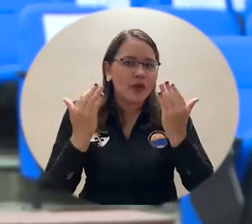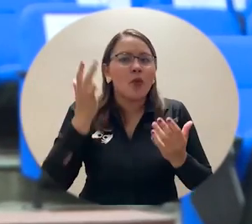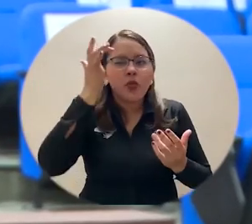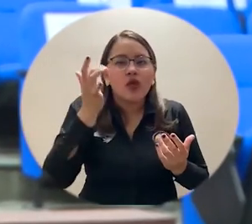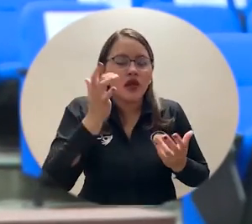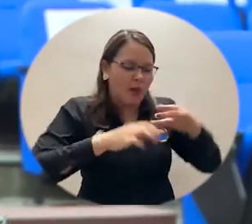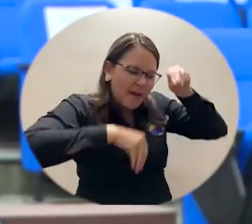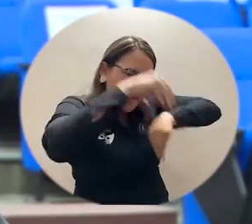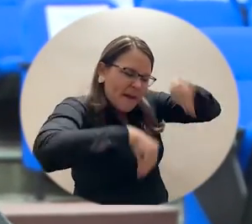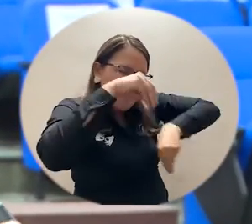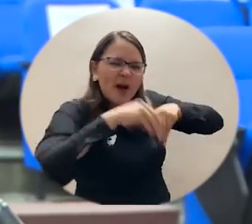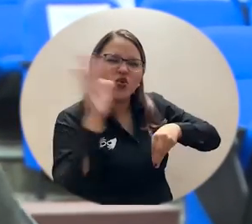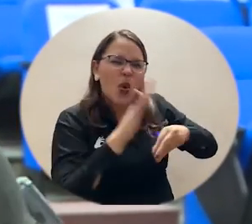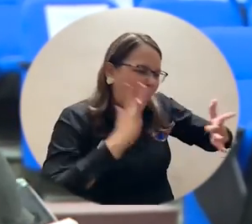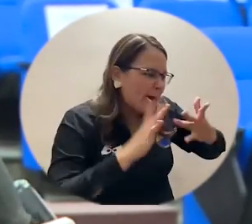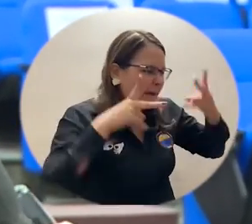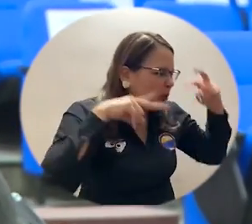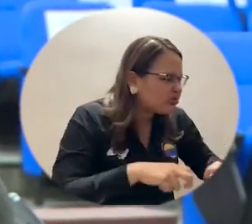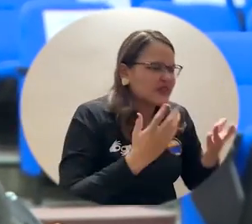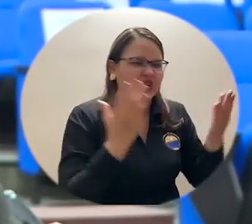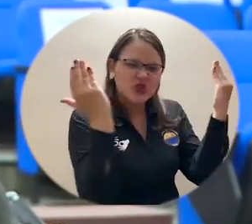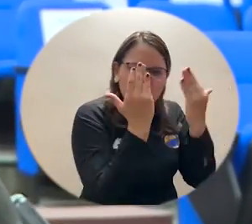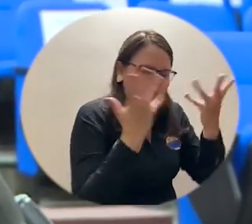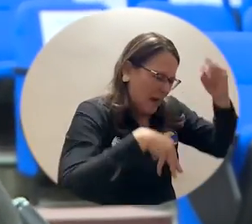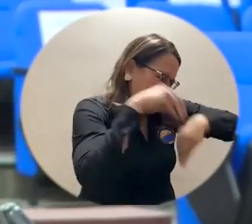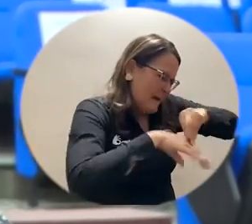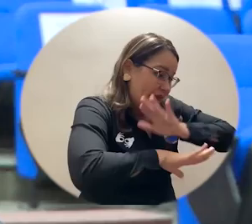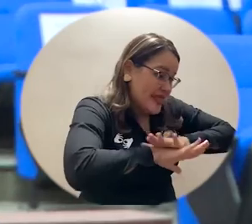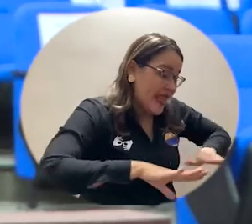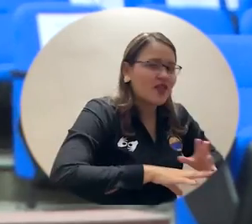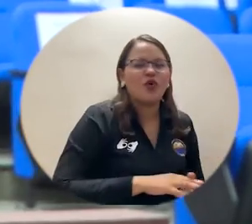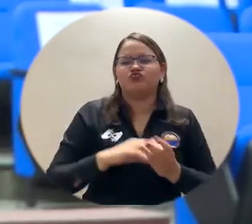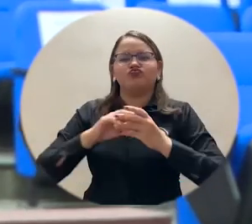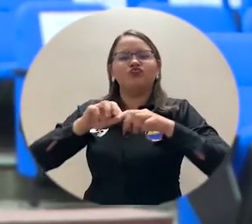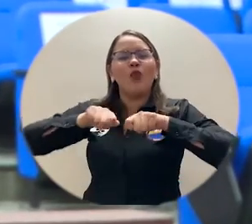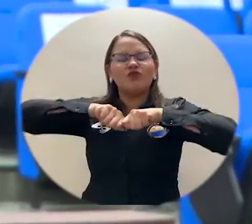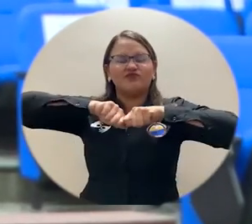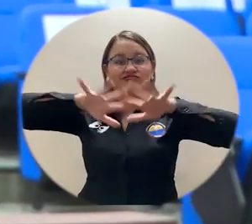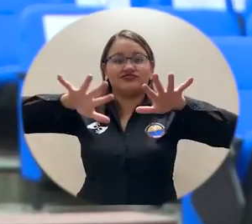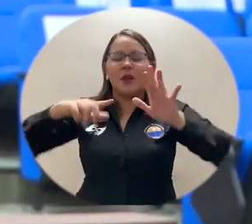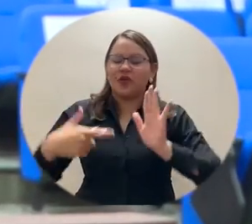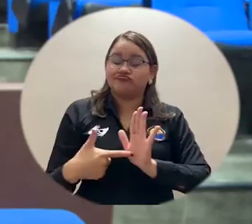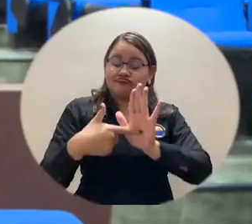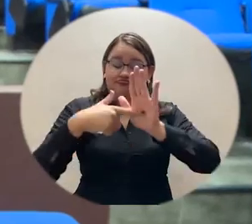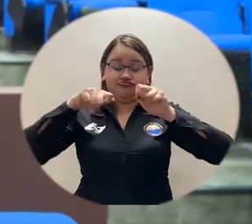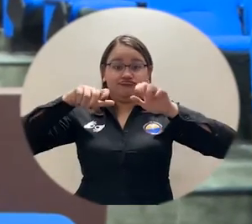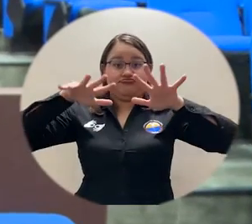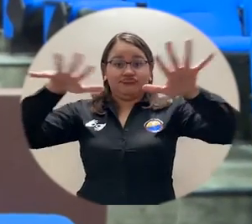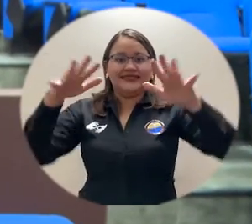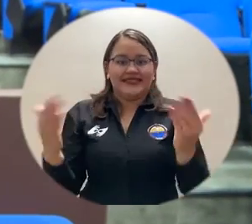hacen dentro del programa de cine y al final tienen esta posibilidad de poder emitirlos en un espacio que cuenta con toda la calidad para poder hacerlo.